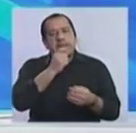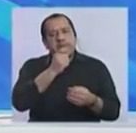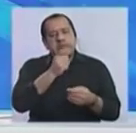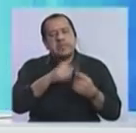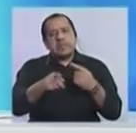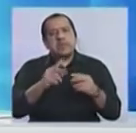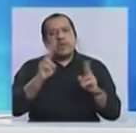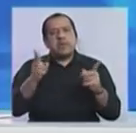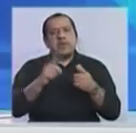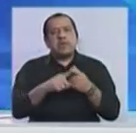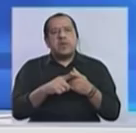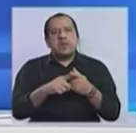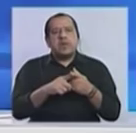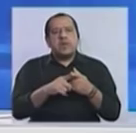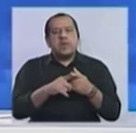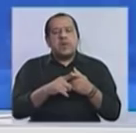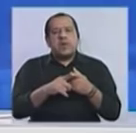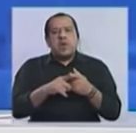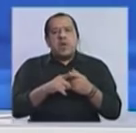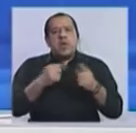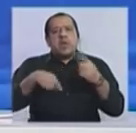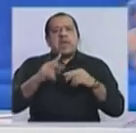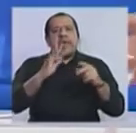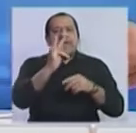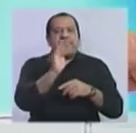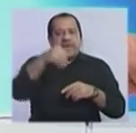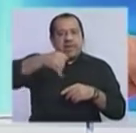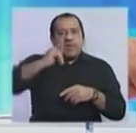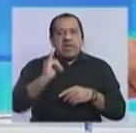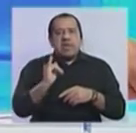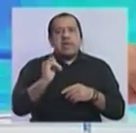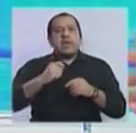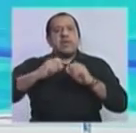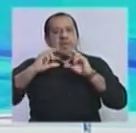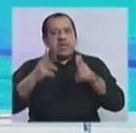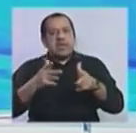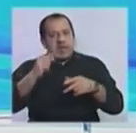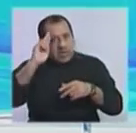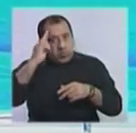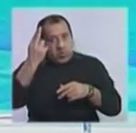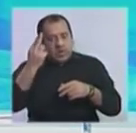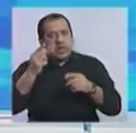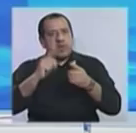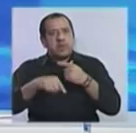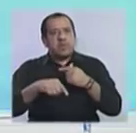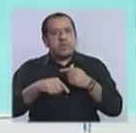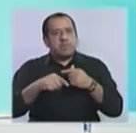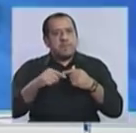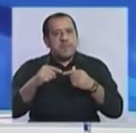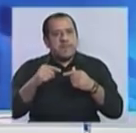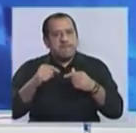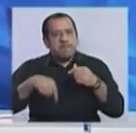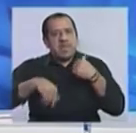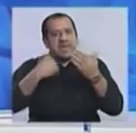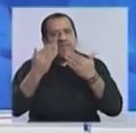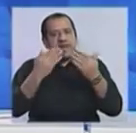nacional ni internacional, que el Fondo Monetario Internacional se refiriera al Uruguay y hablara